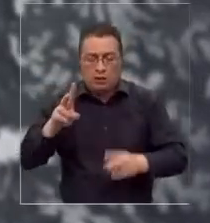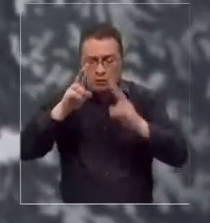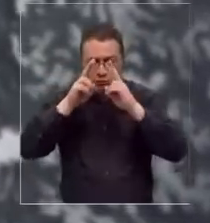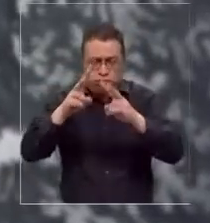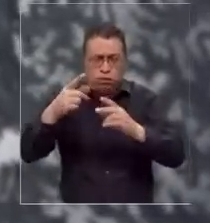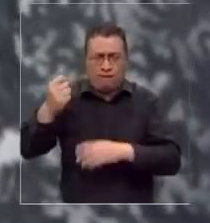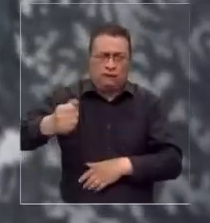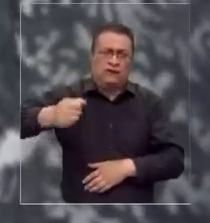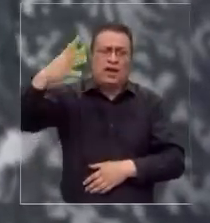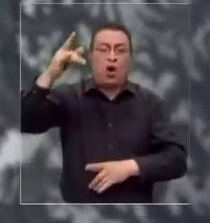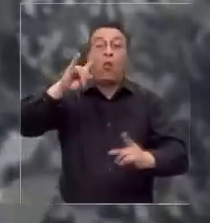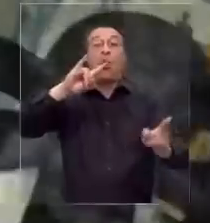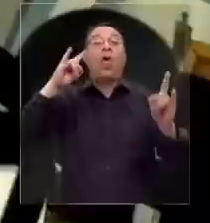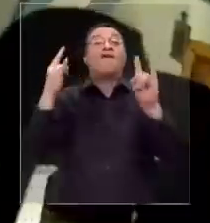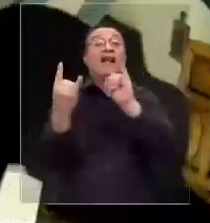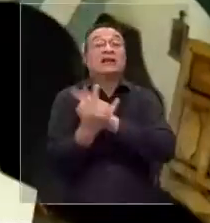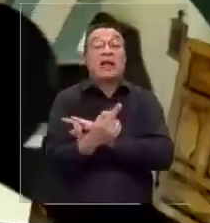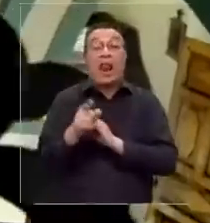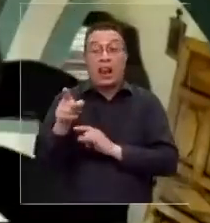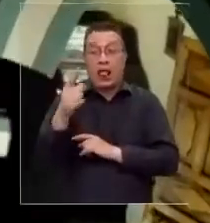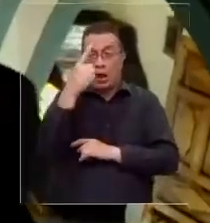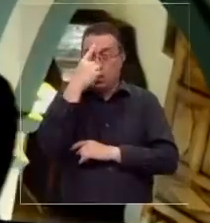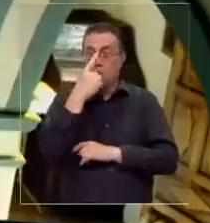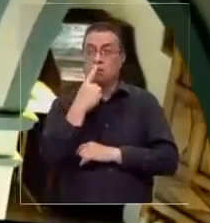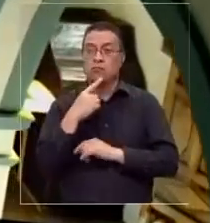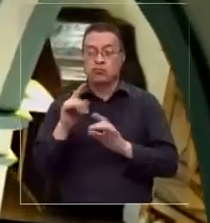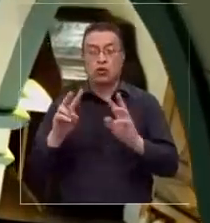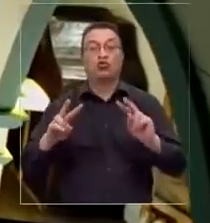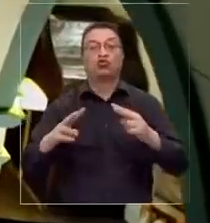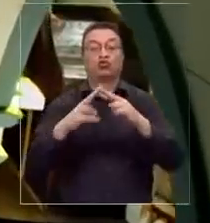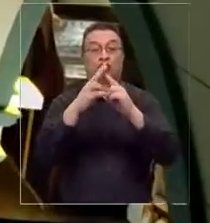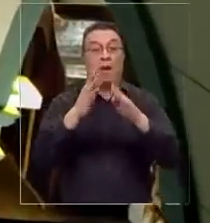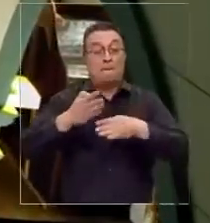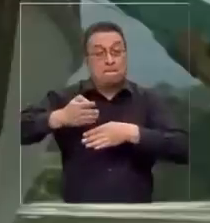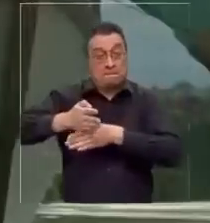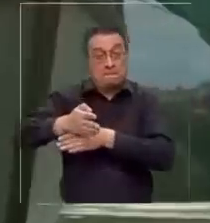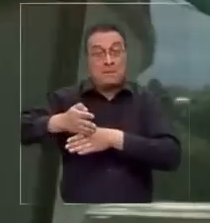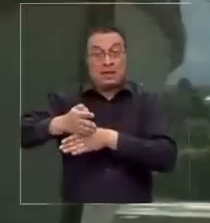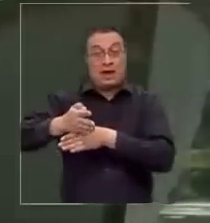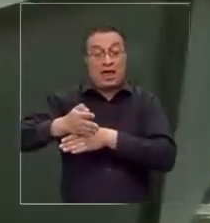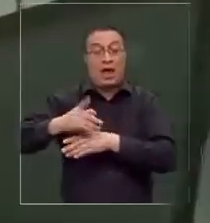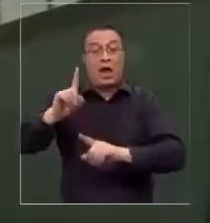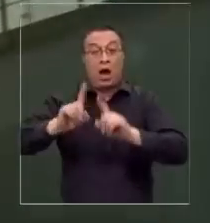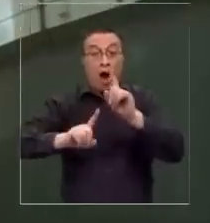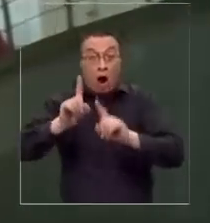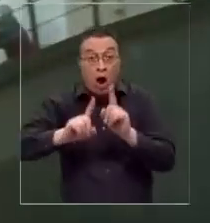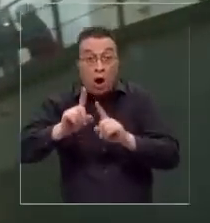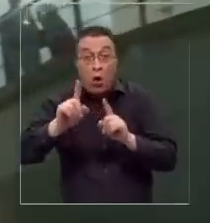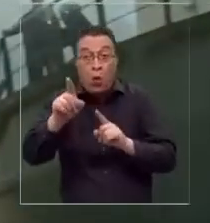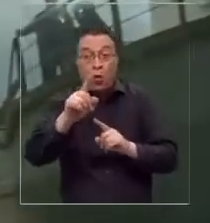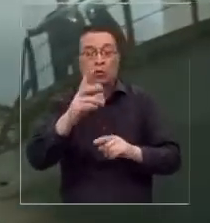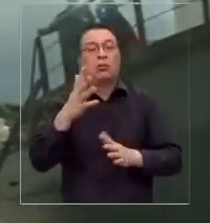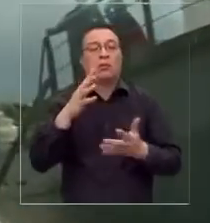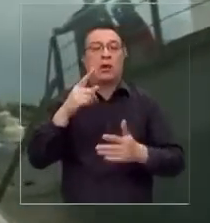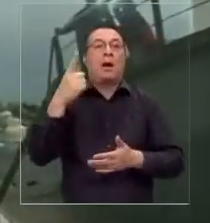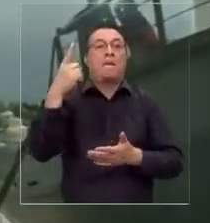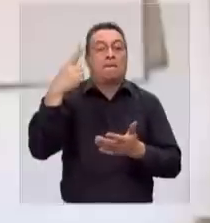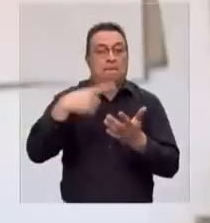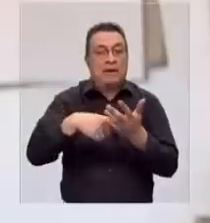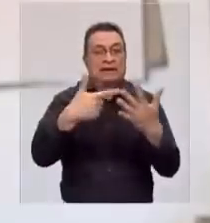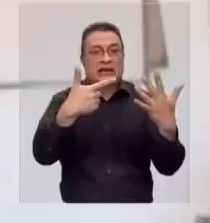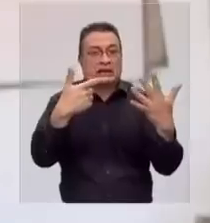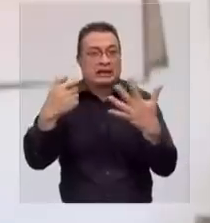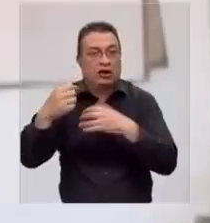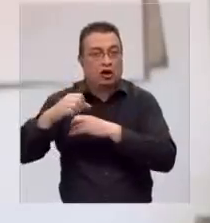valor universal y excepcional que tienen estos monumentos, construidos en madera, algunos incluso, datan del siglo XVIII.